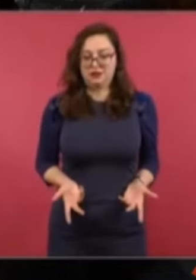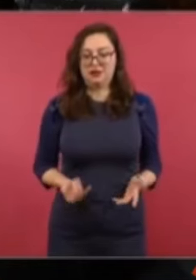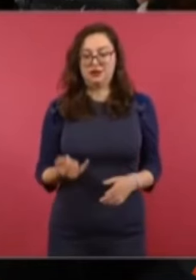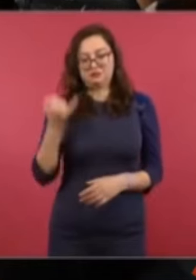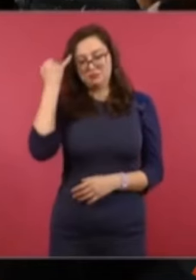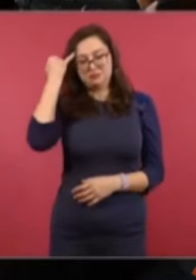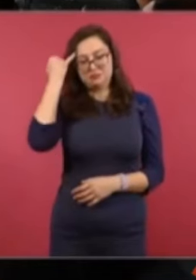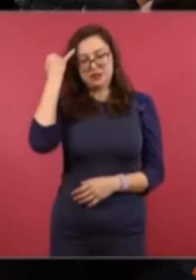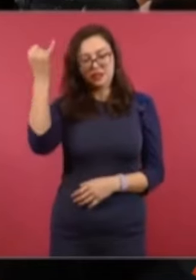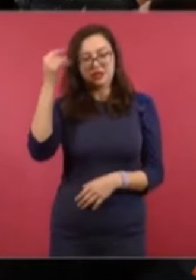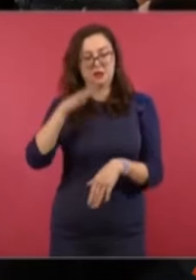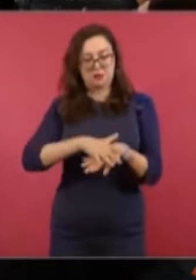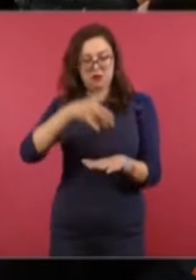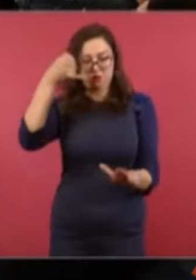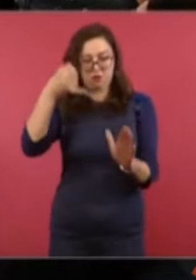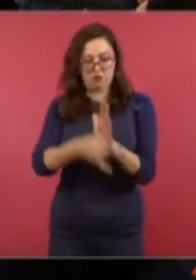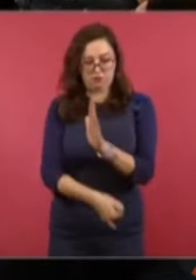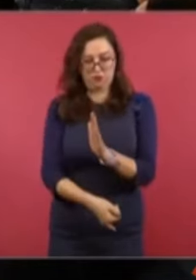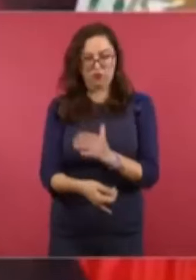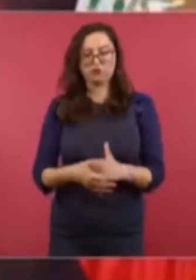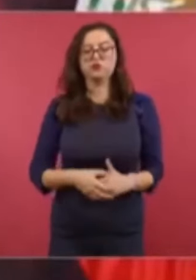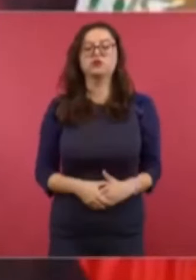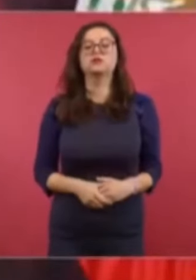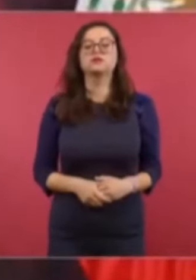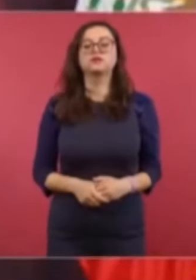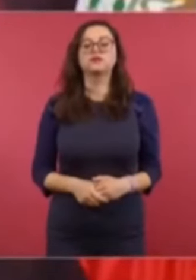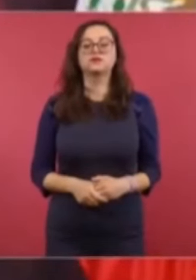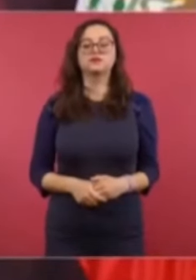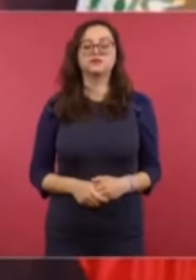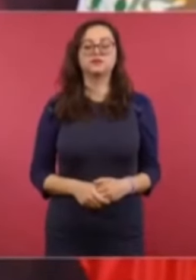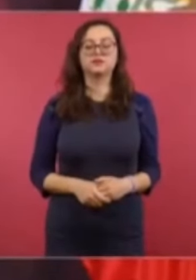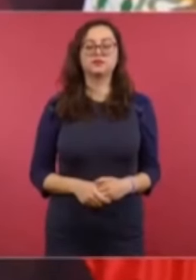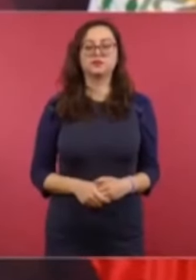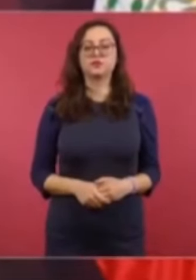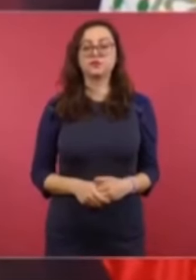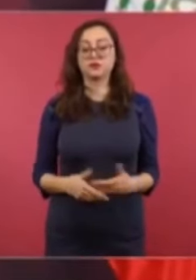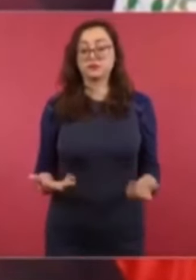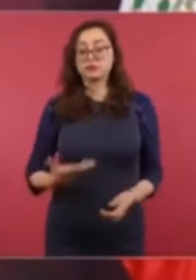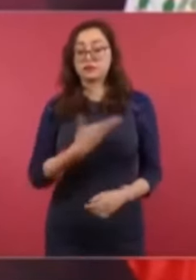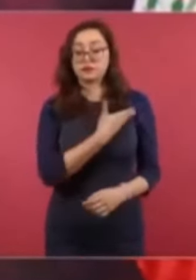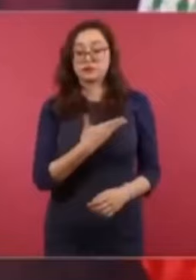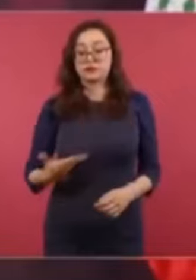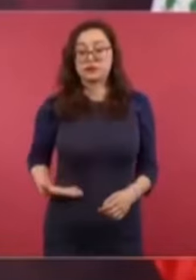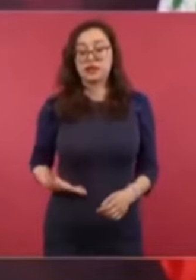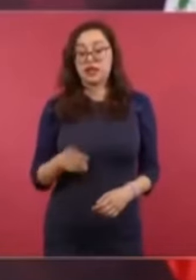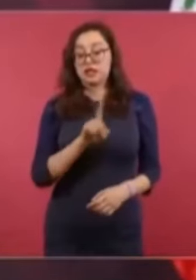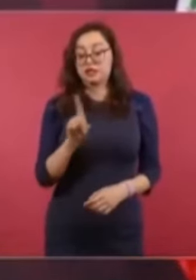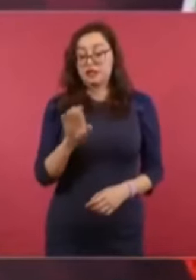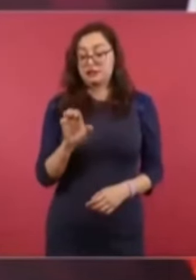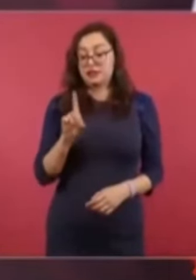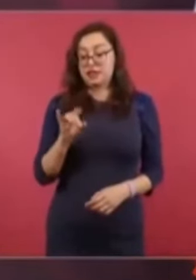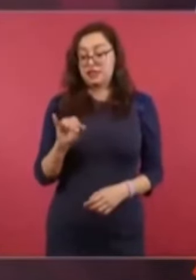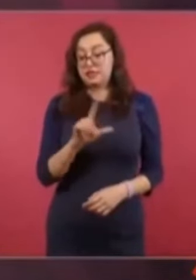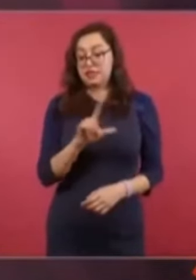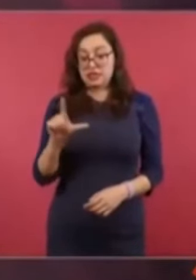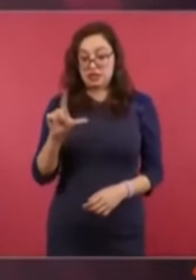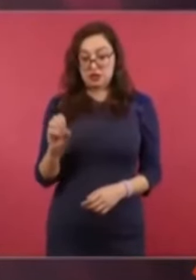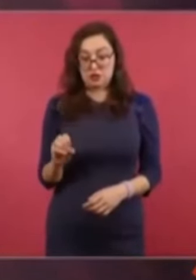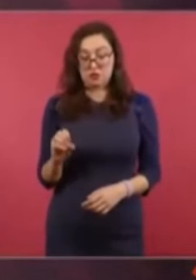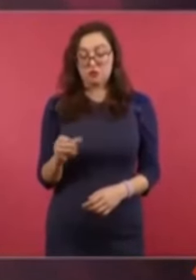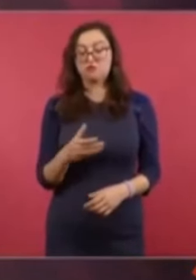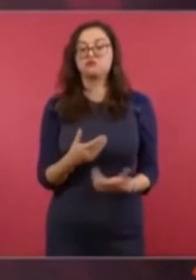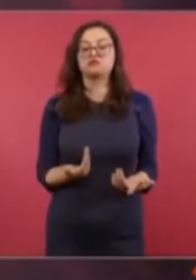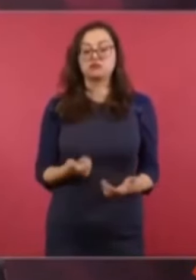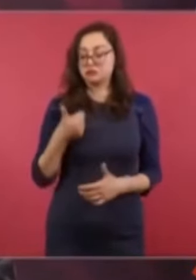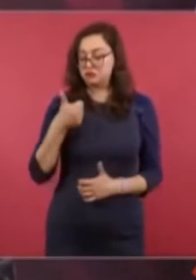que Cedillo se fue a trabajar como empleado